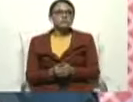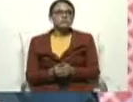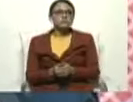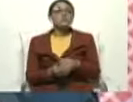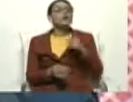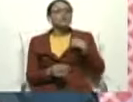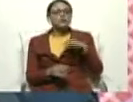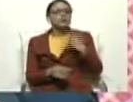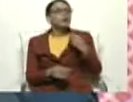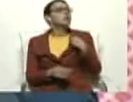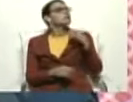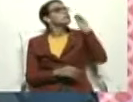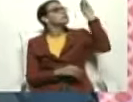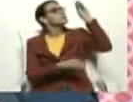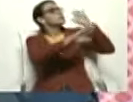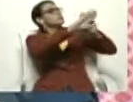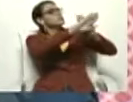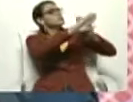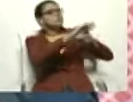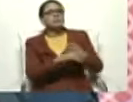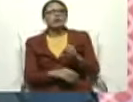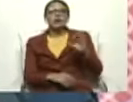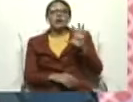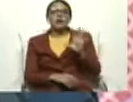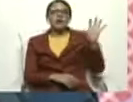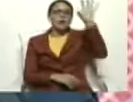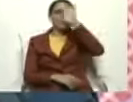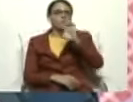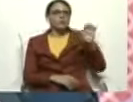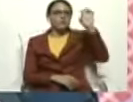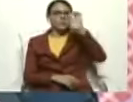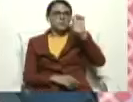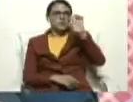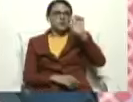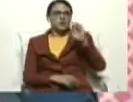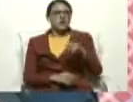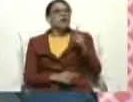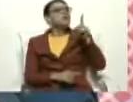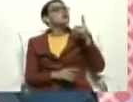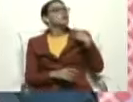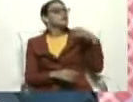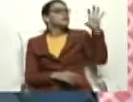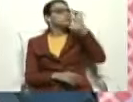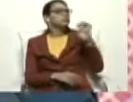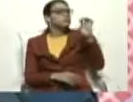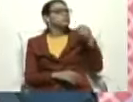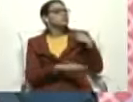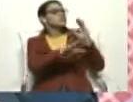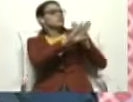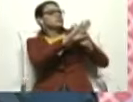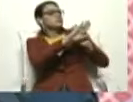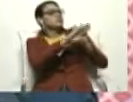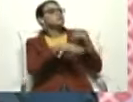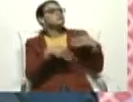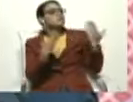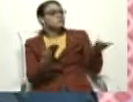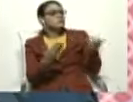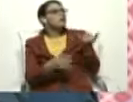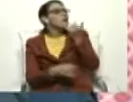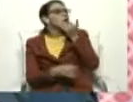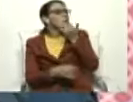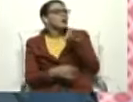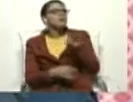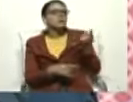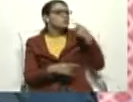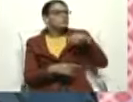Europea, ...corresponde a una actitud, la revocatoria a esa decisión corresponde